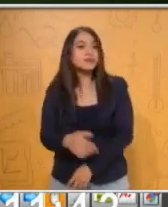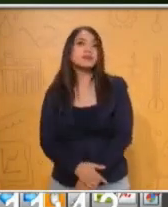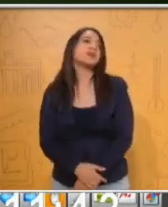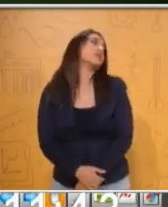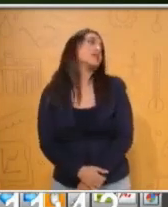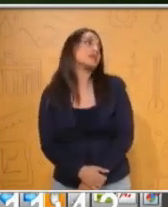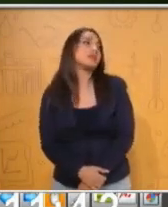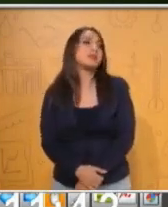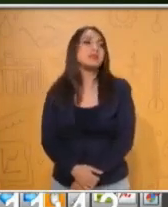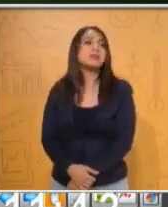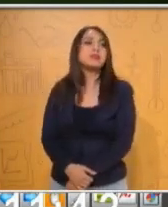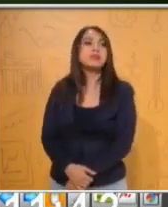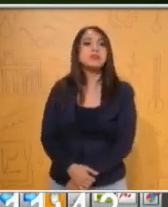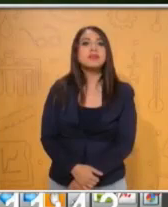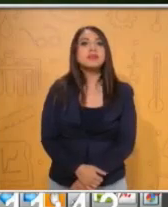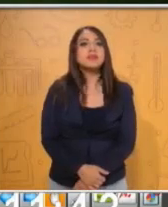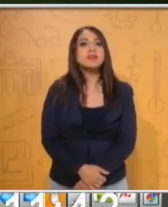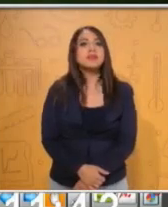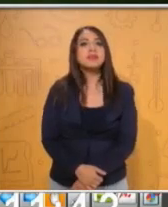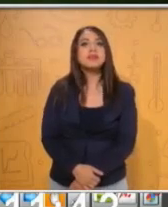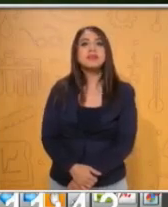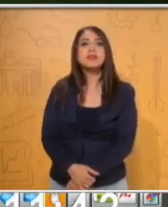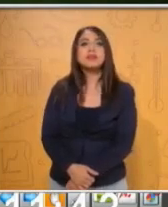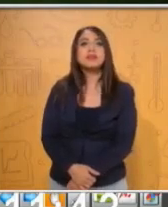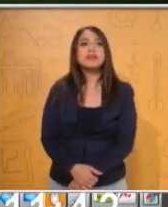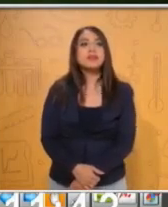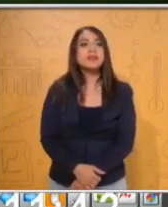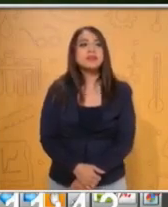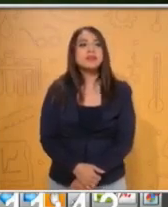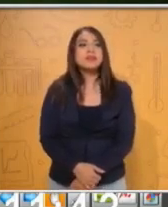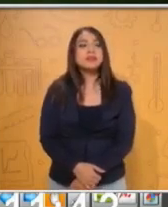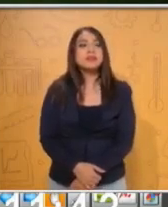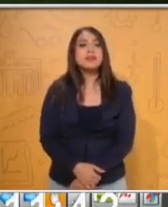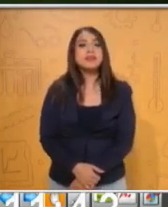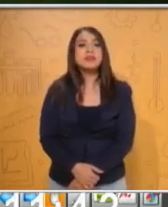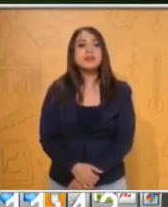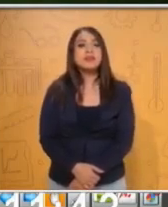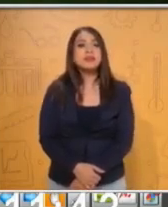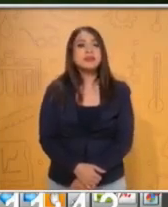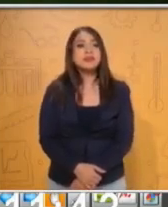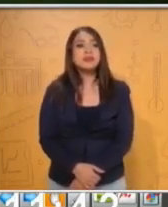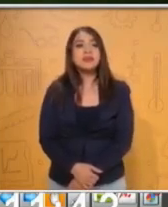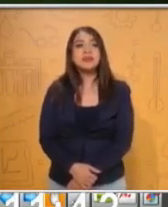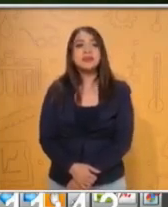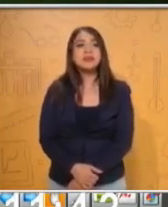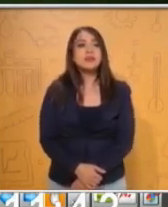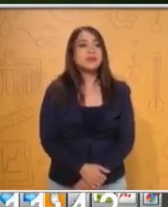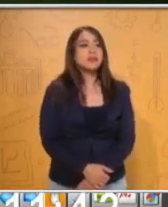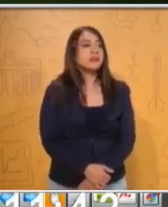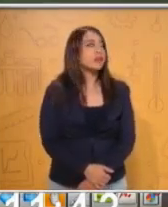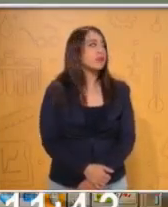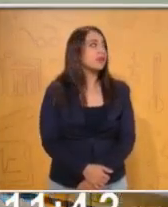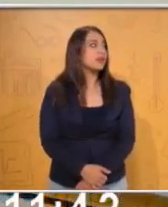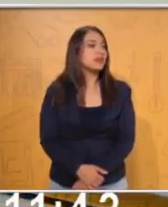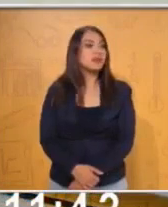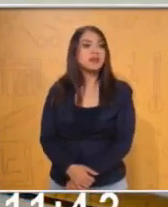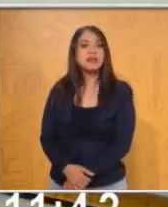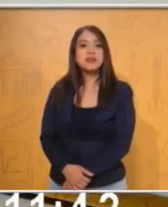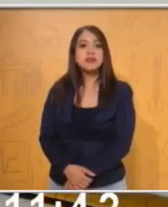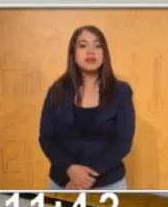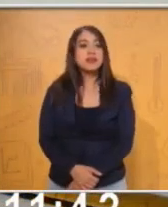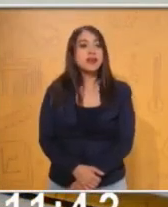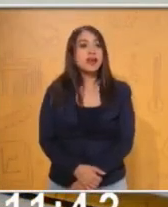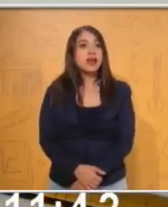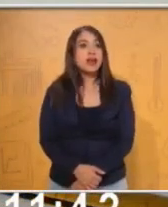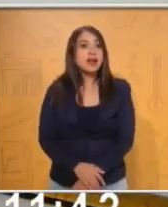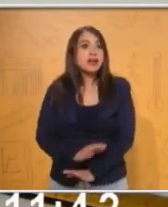¿Qué rompes cuando hablas? Corre tiempo. ¿El silencio? ¿El